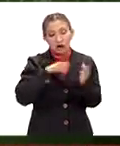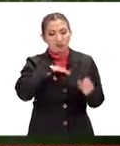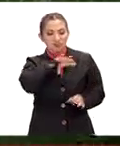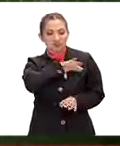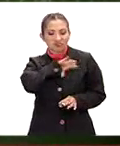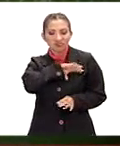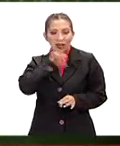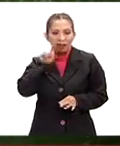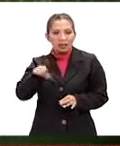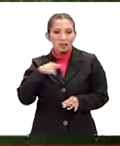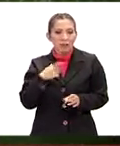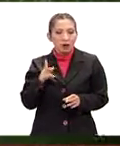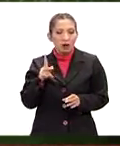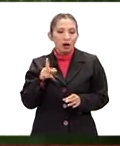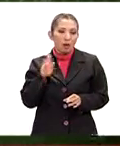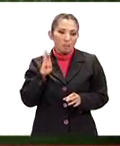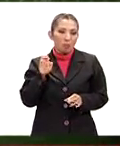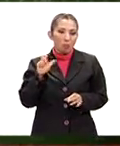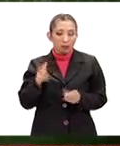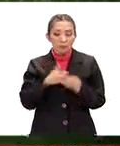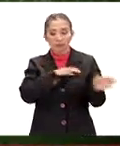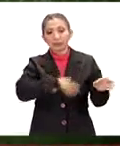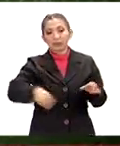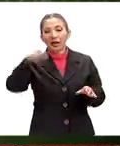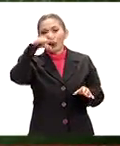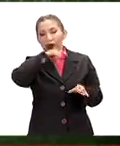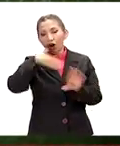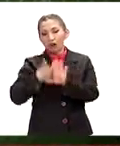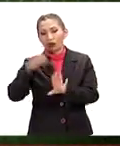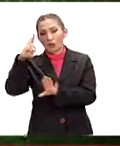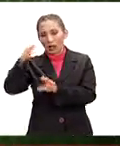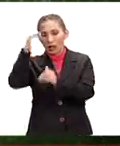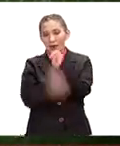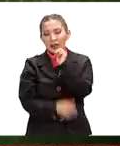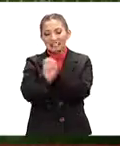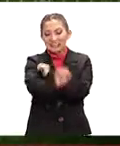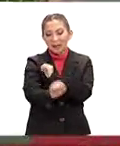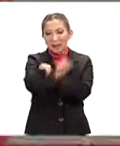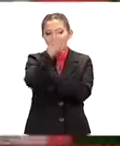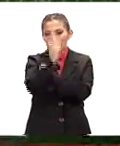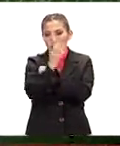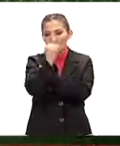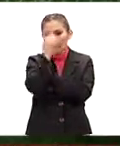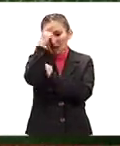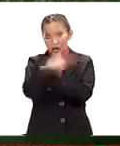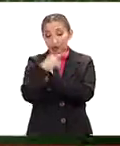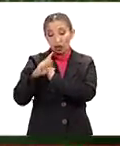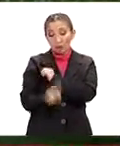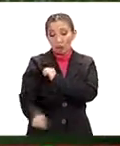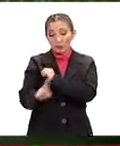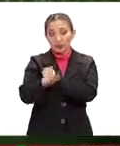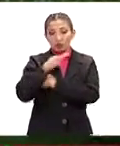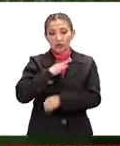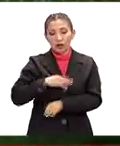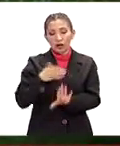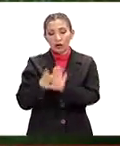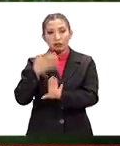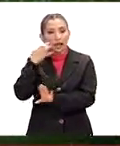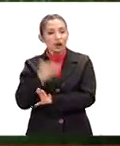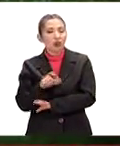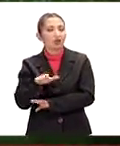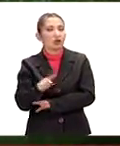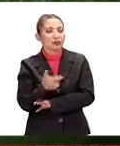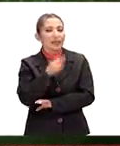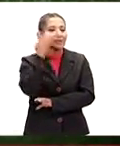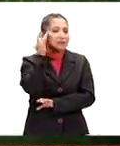querido el propio Profe Boy. Bueno, América contra Pumas cierran la jornada el sábado a las nueve de la noche y el domingo Toluca contra León a las